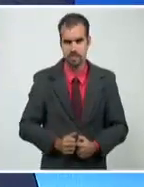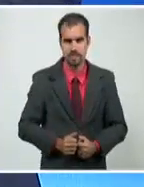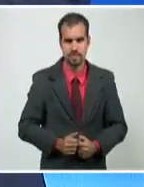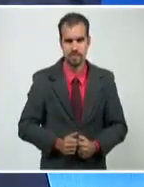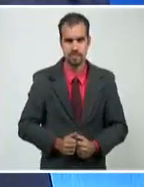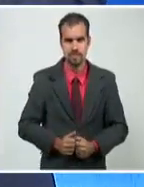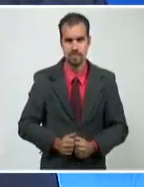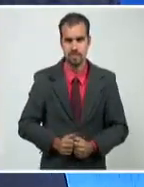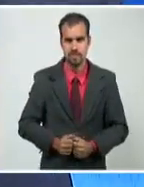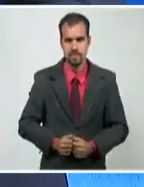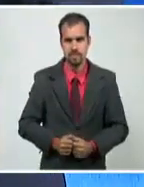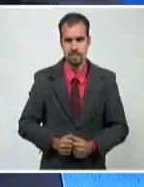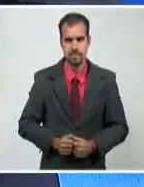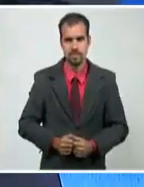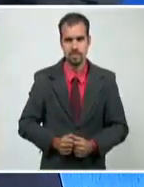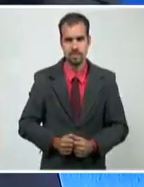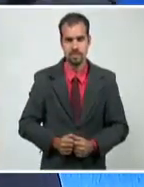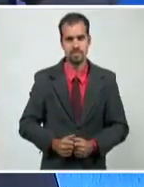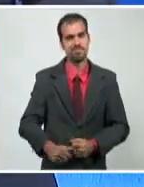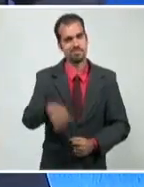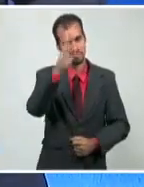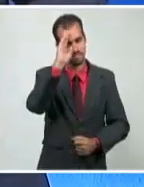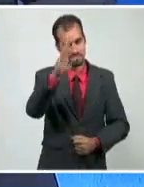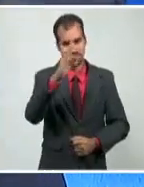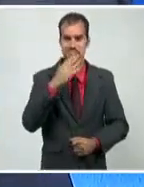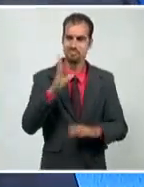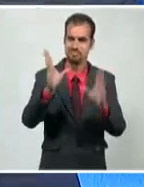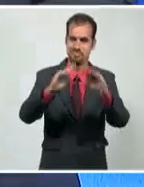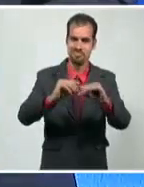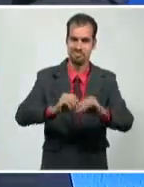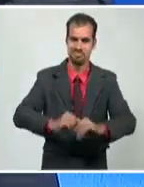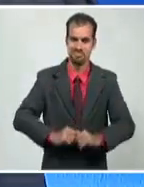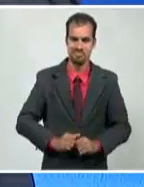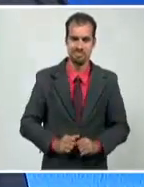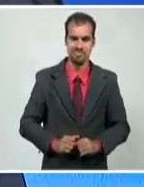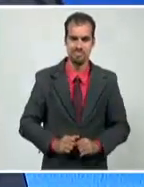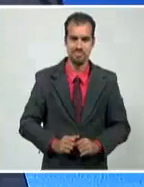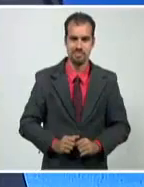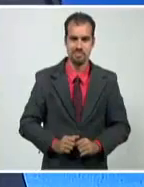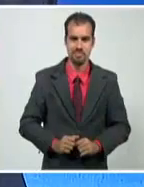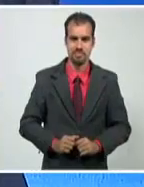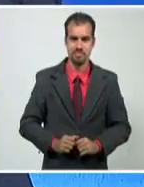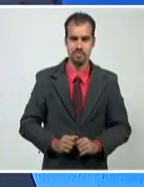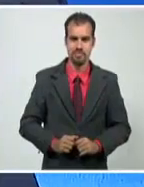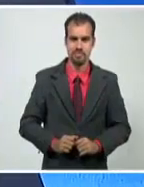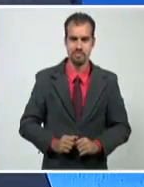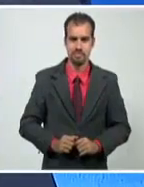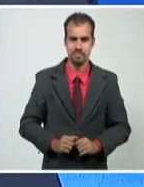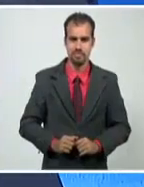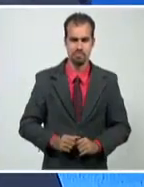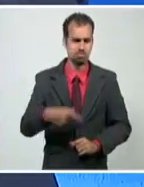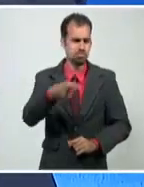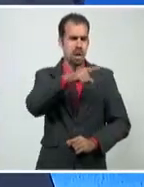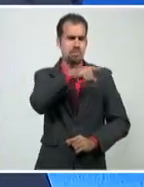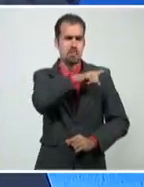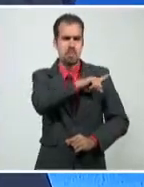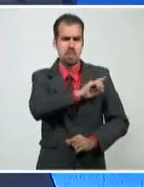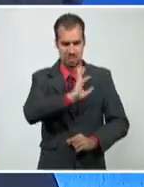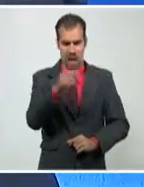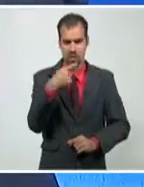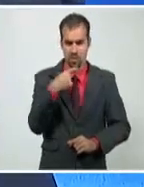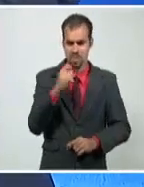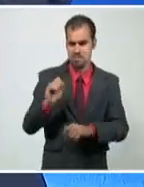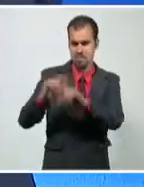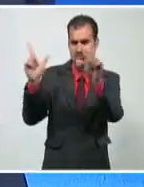Sí, saludos, buenas noches. En varias oportunidades en este segmento les he traído ejemplos, ejemplos que